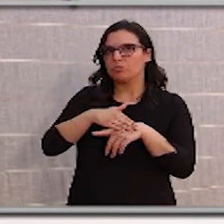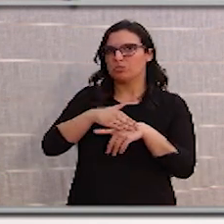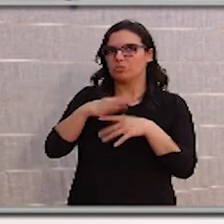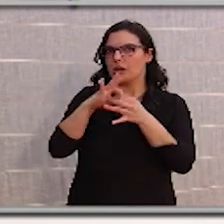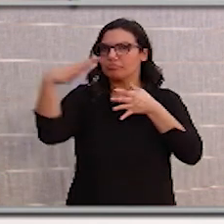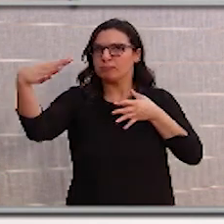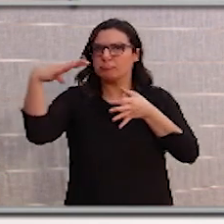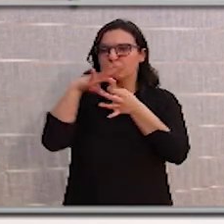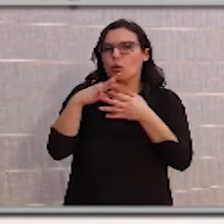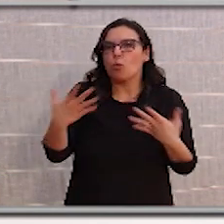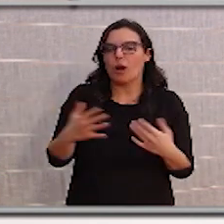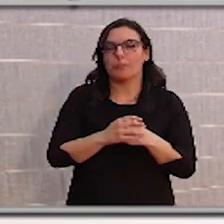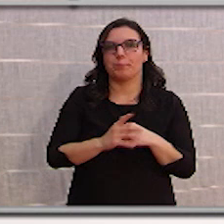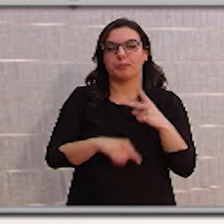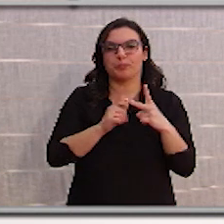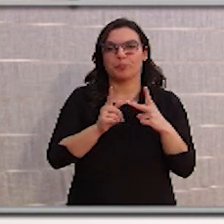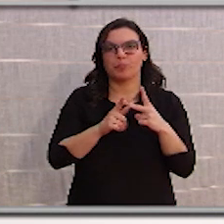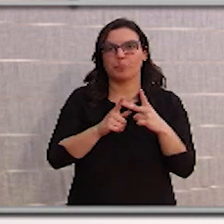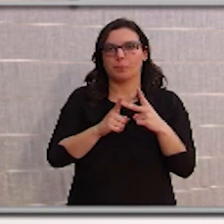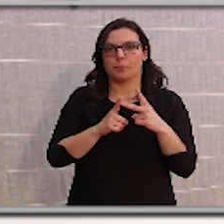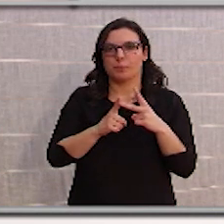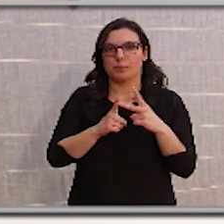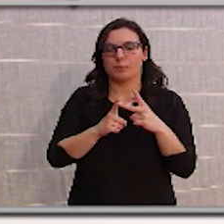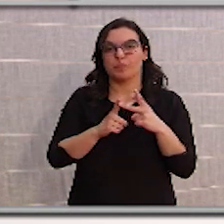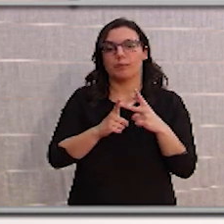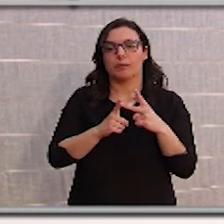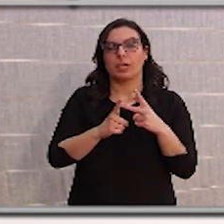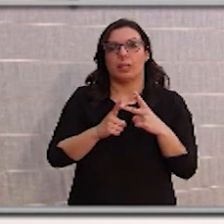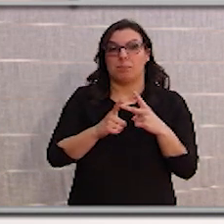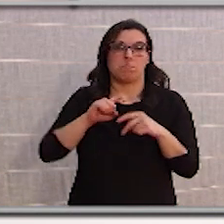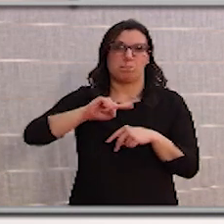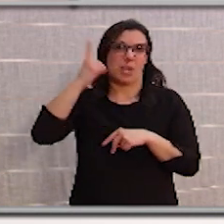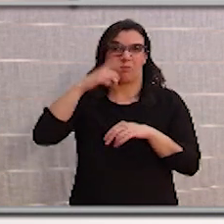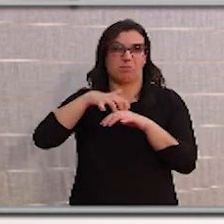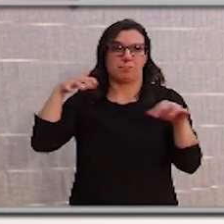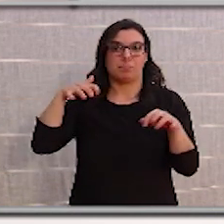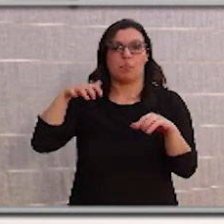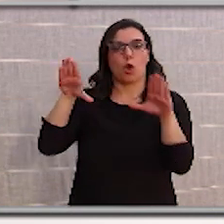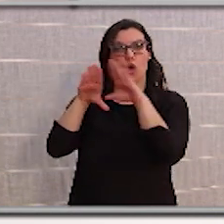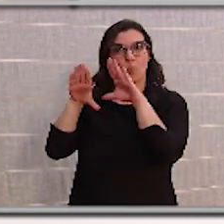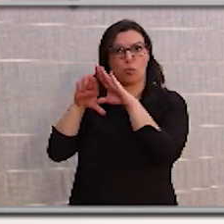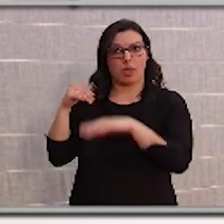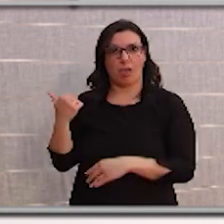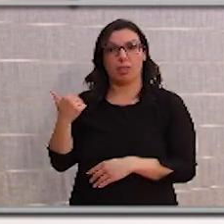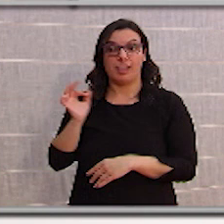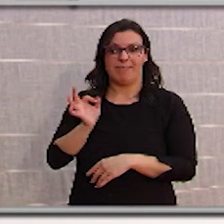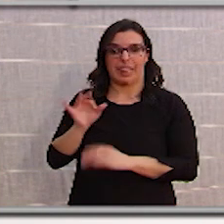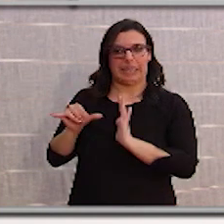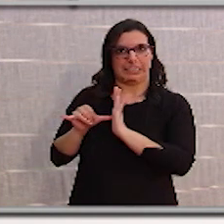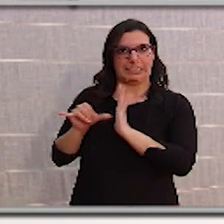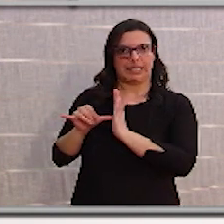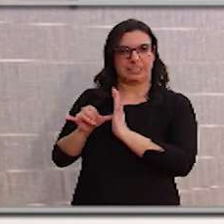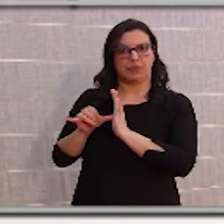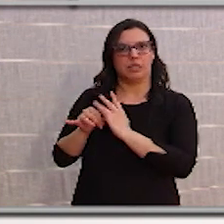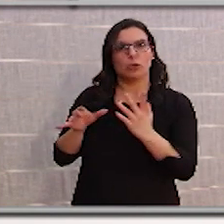Y luego, como uno de los focos más importantes está el Madrid y, dado la relación que tiene la comunidad con Madrid, no sé